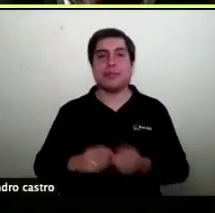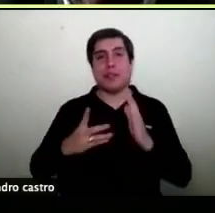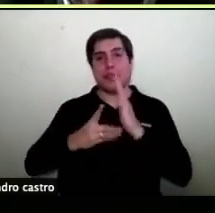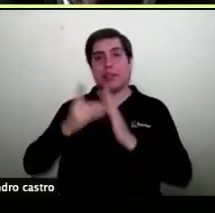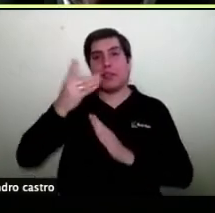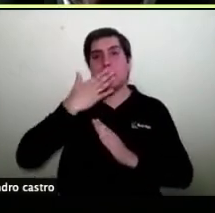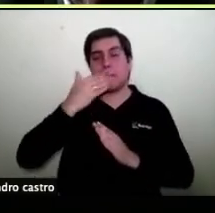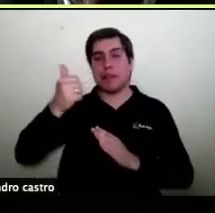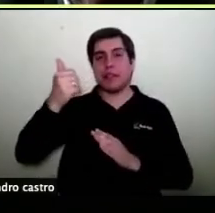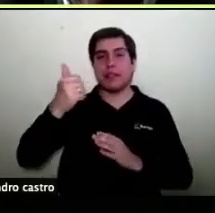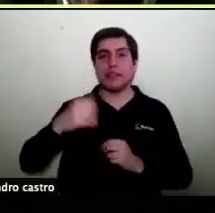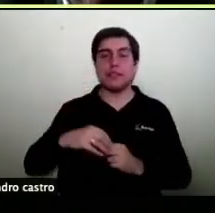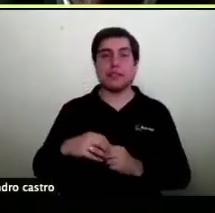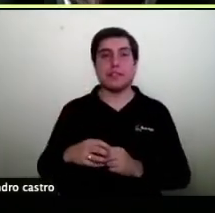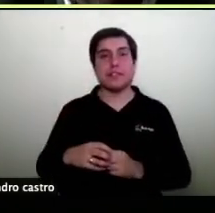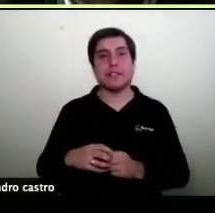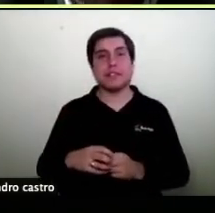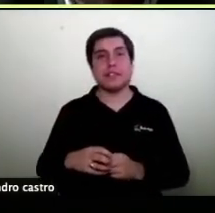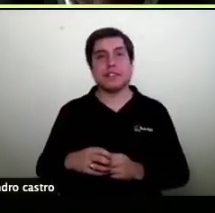ser